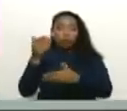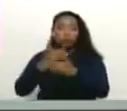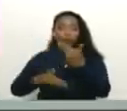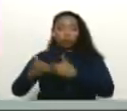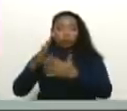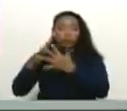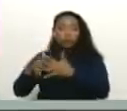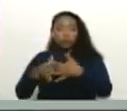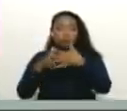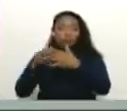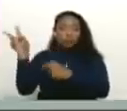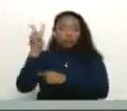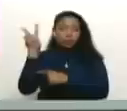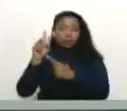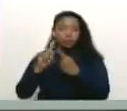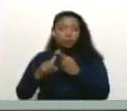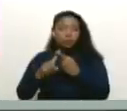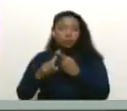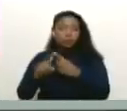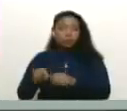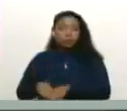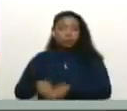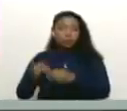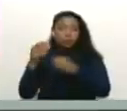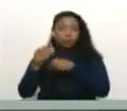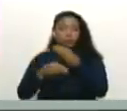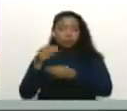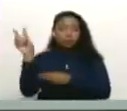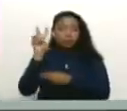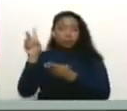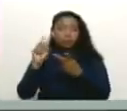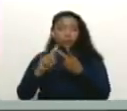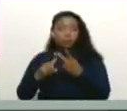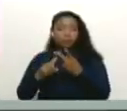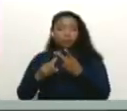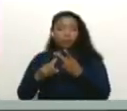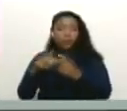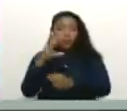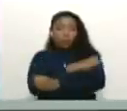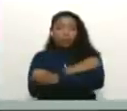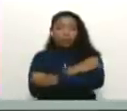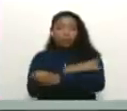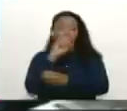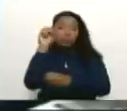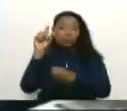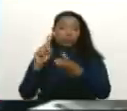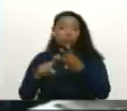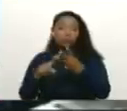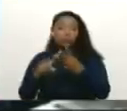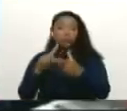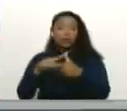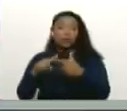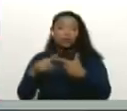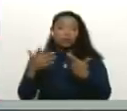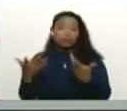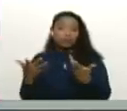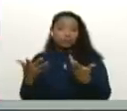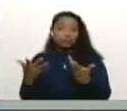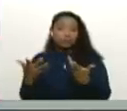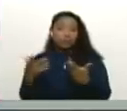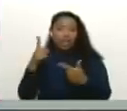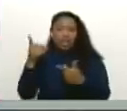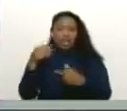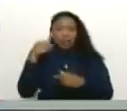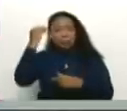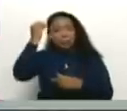Estados Unidos y Venezuela y tanto daño le ha hecho a Venezuela y a la oposición también. Así es. Una especie de procónsul, se